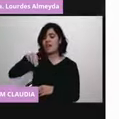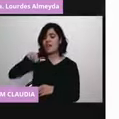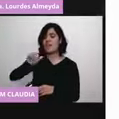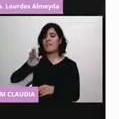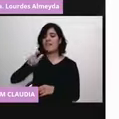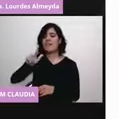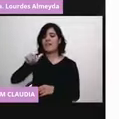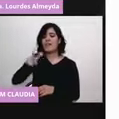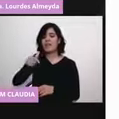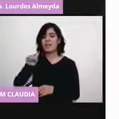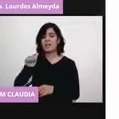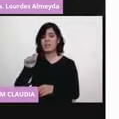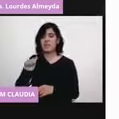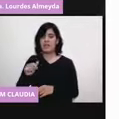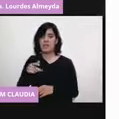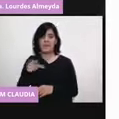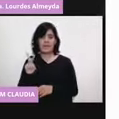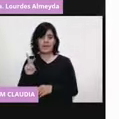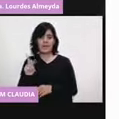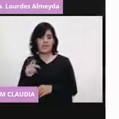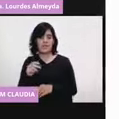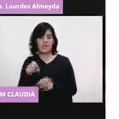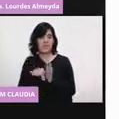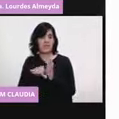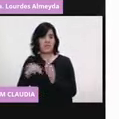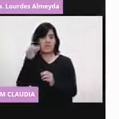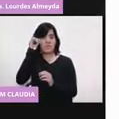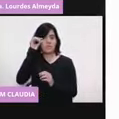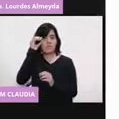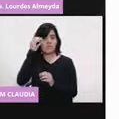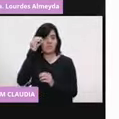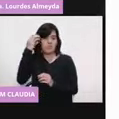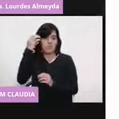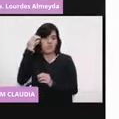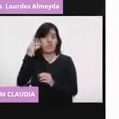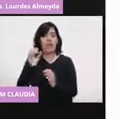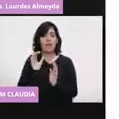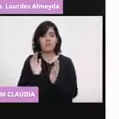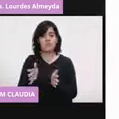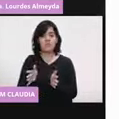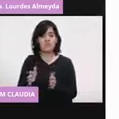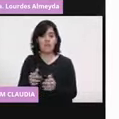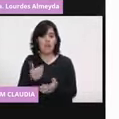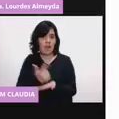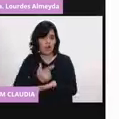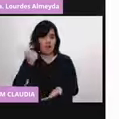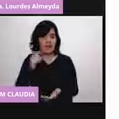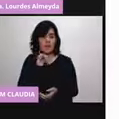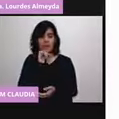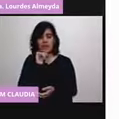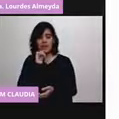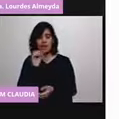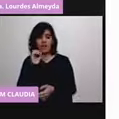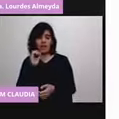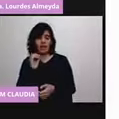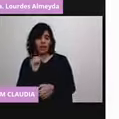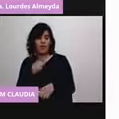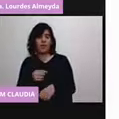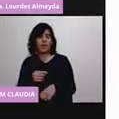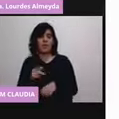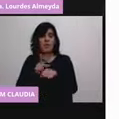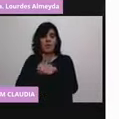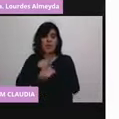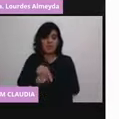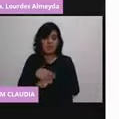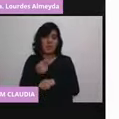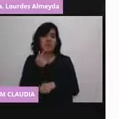te inflama el ojo, eso no es una anafilaxia grave. Que se te hace una púrpura no es una anafilaxia grave. Que te